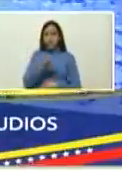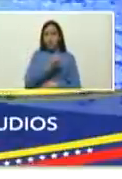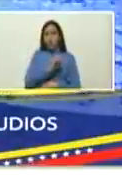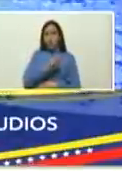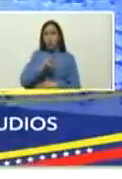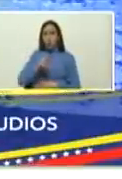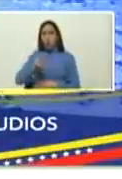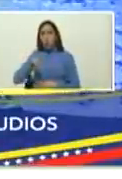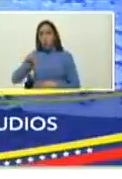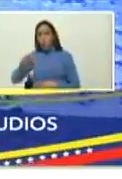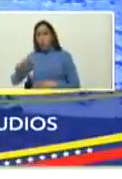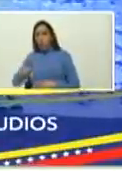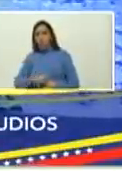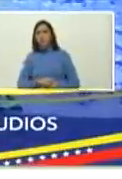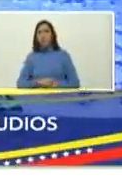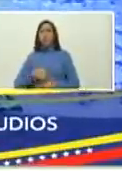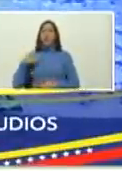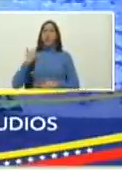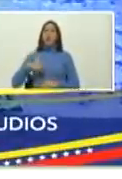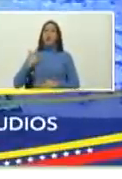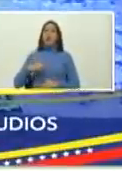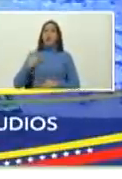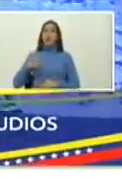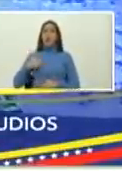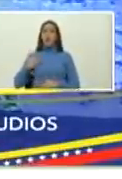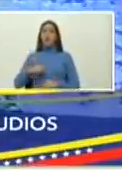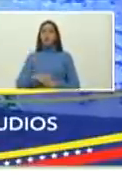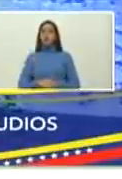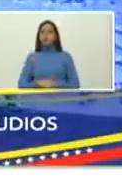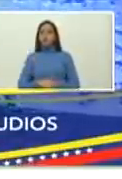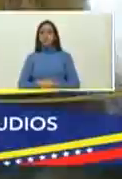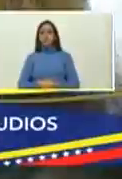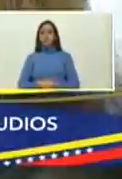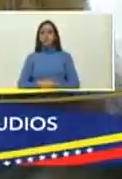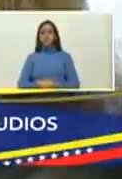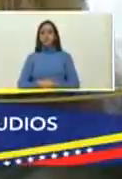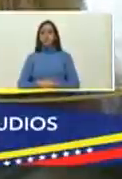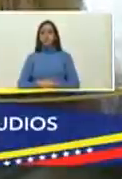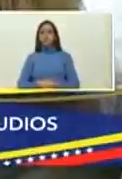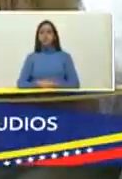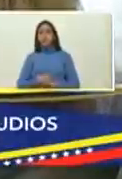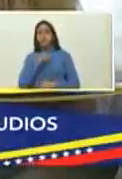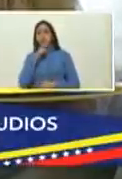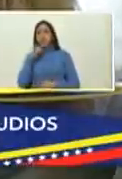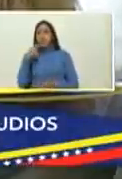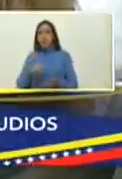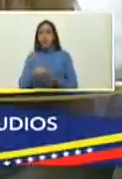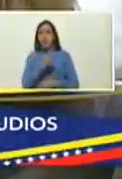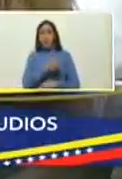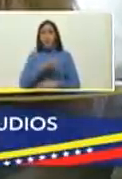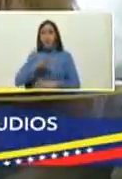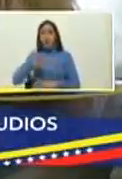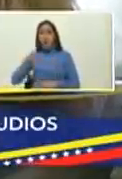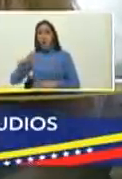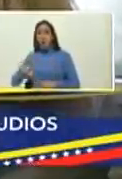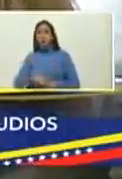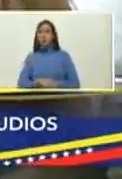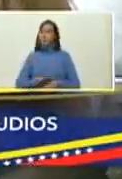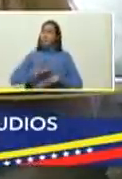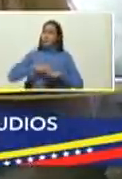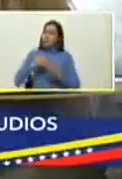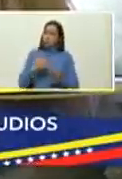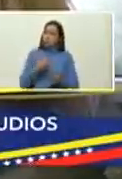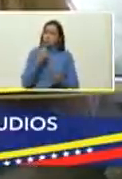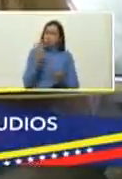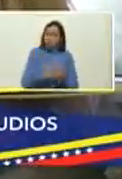de Córdoba Argentina Perla Suez por su trabajo